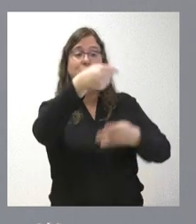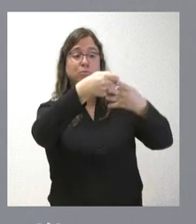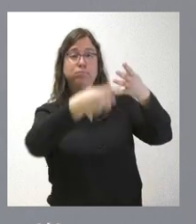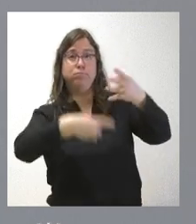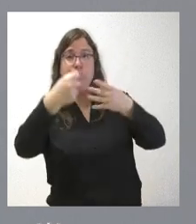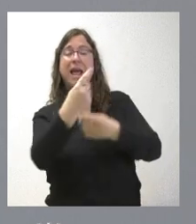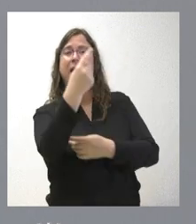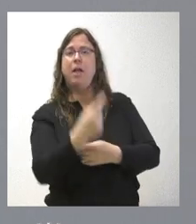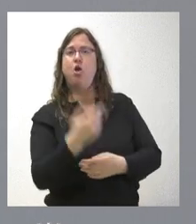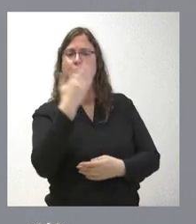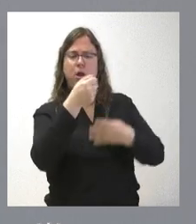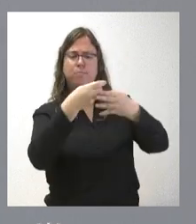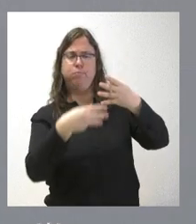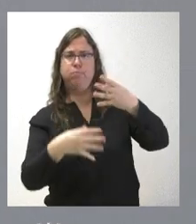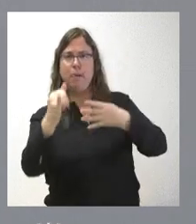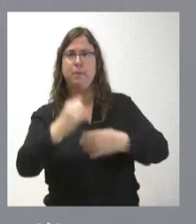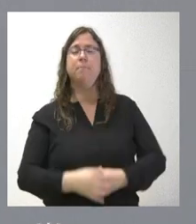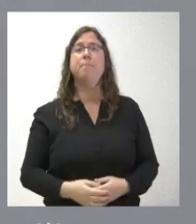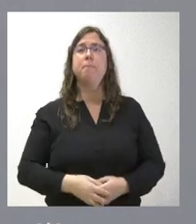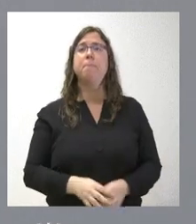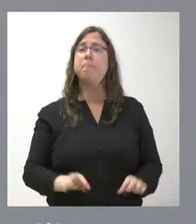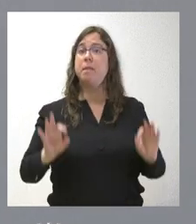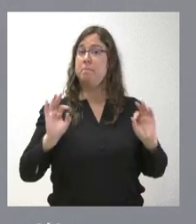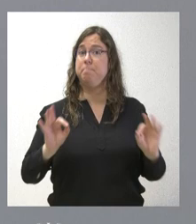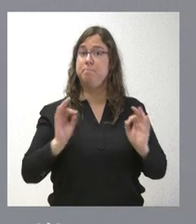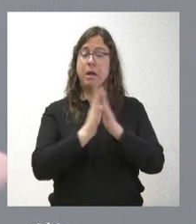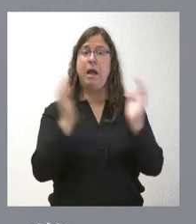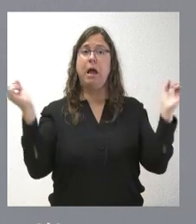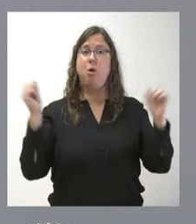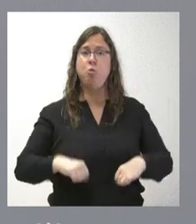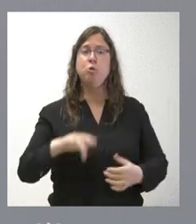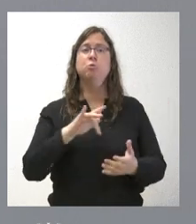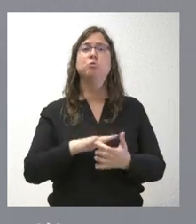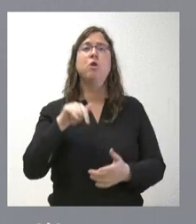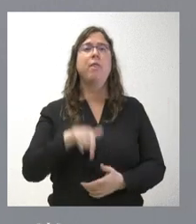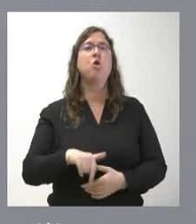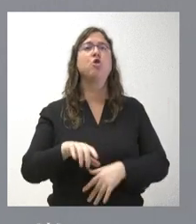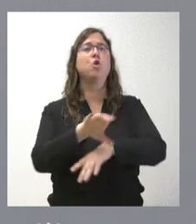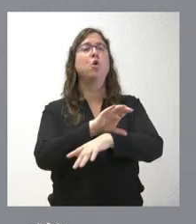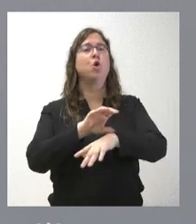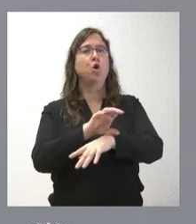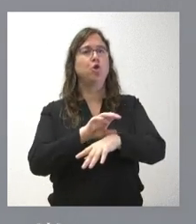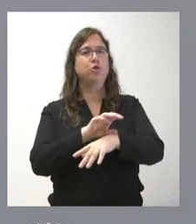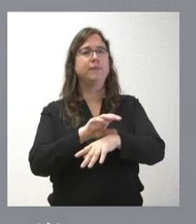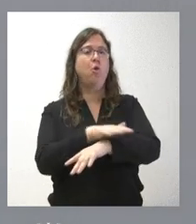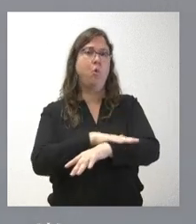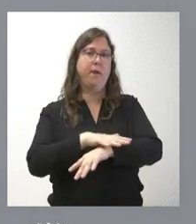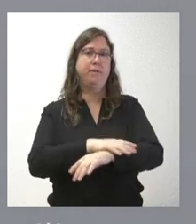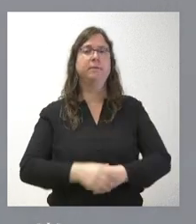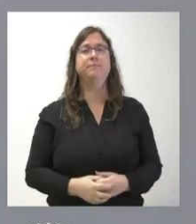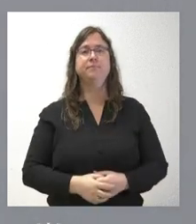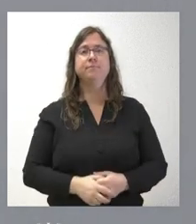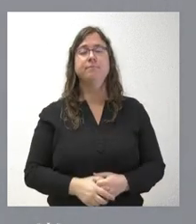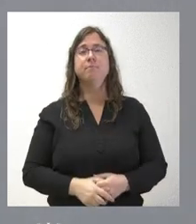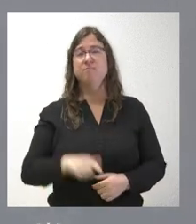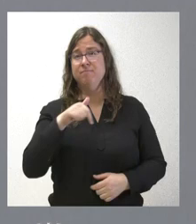cada uno de los centros de estas cantidades. Y esto es básicamente los acuerdos que hemos formalizado hoy en el Consejo de Gobierno. Sí